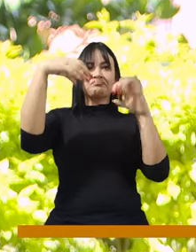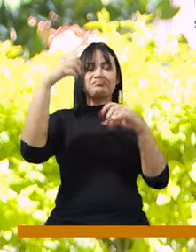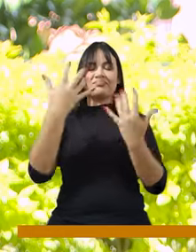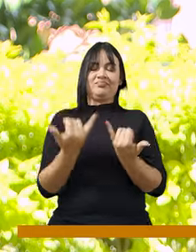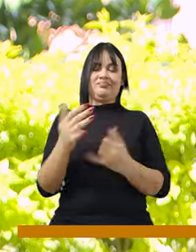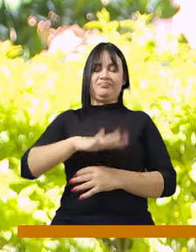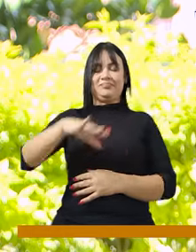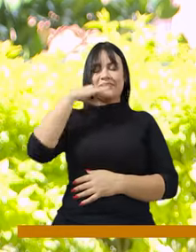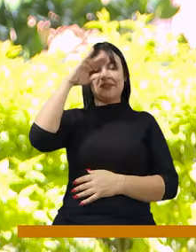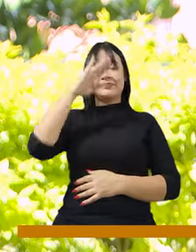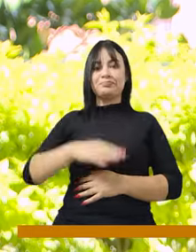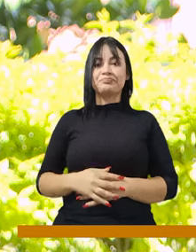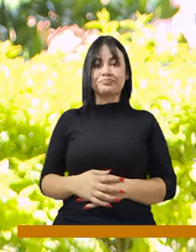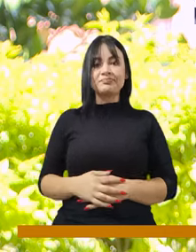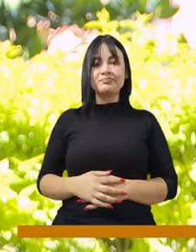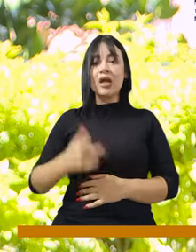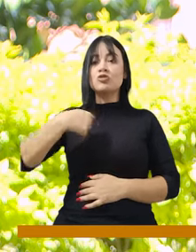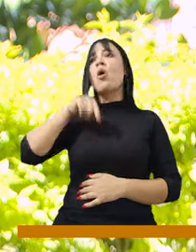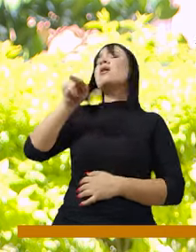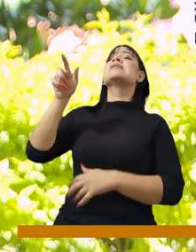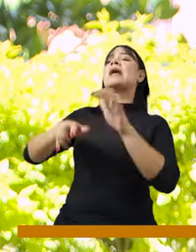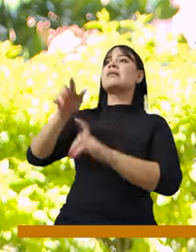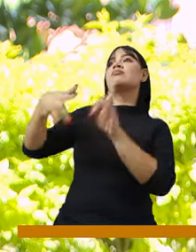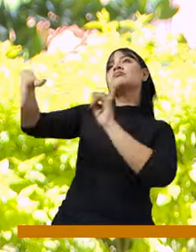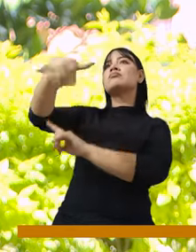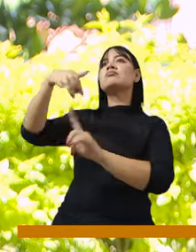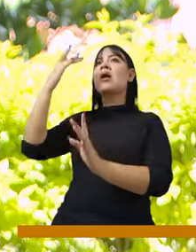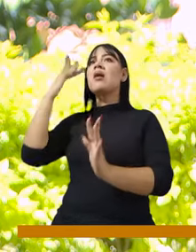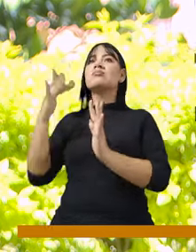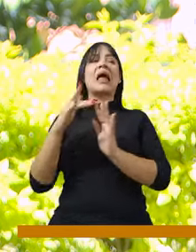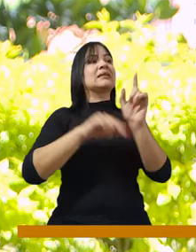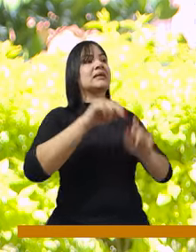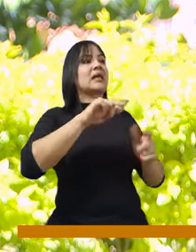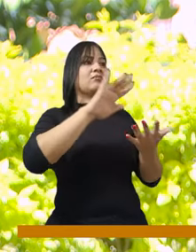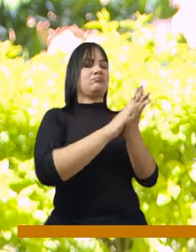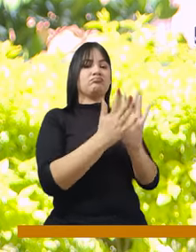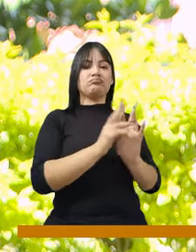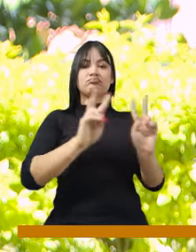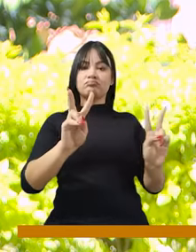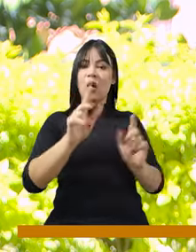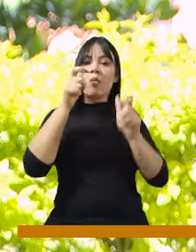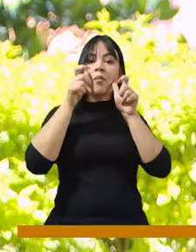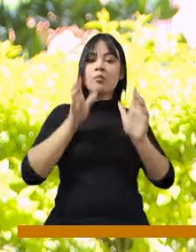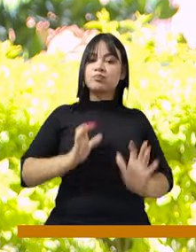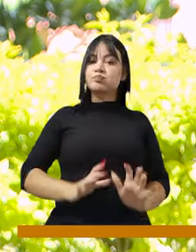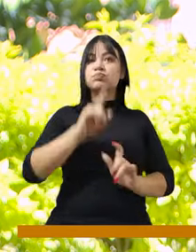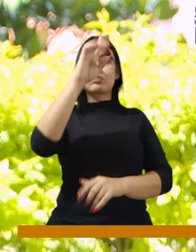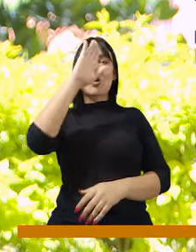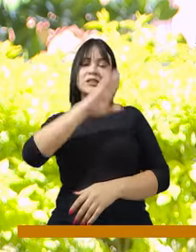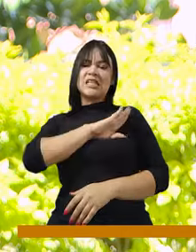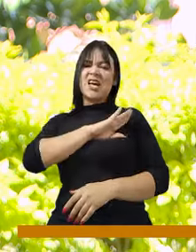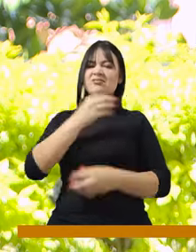Estamos presentando ante la Secretaría de Medio Ambiente, ante la Secretaría de Convivencia y Ciudadana y las